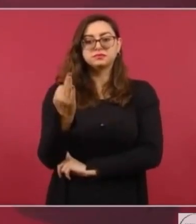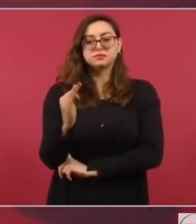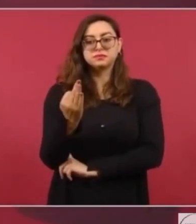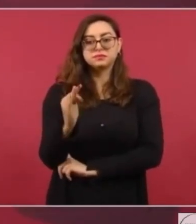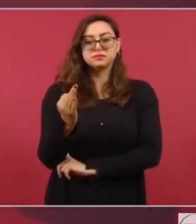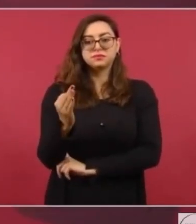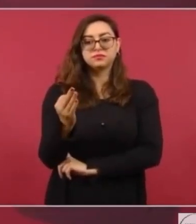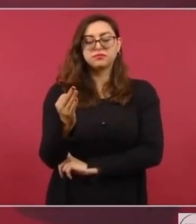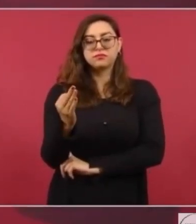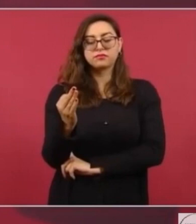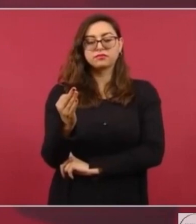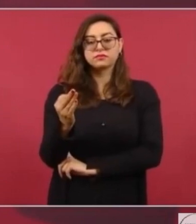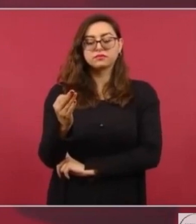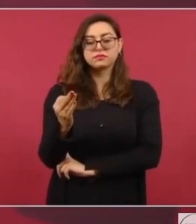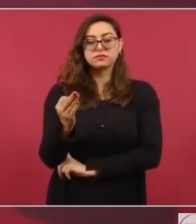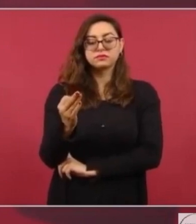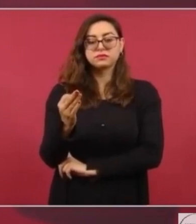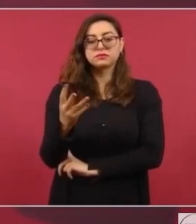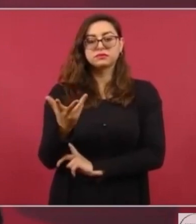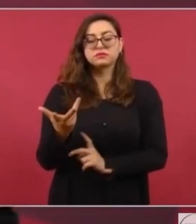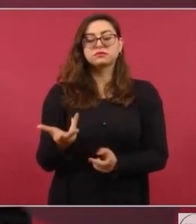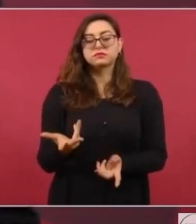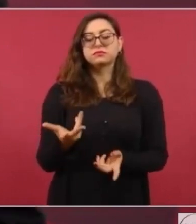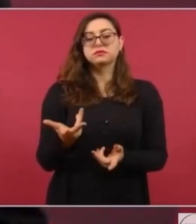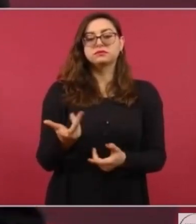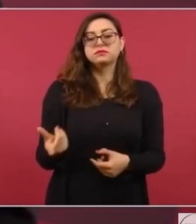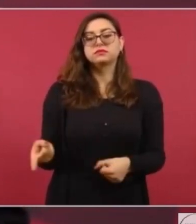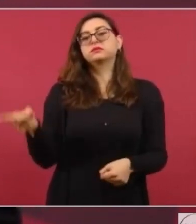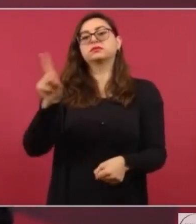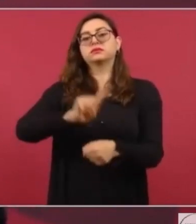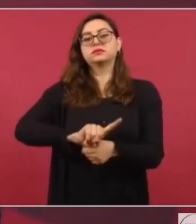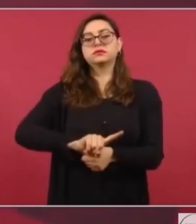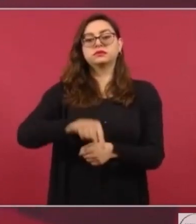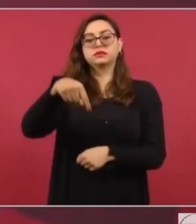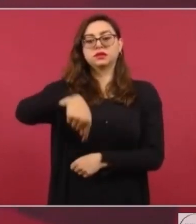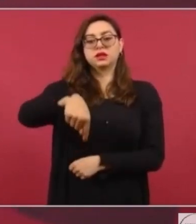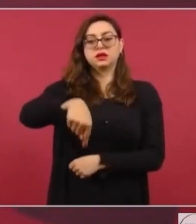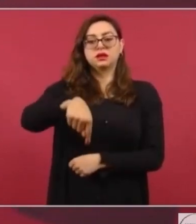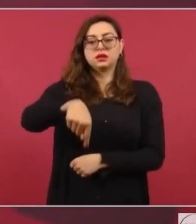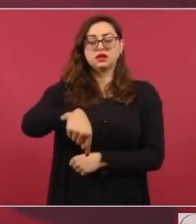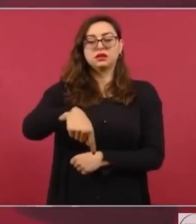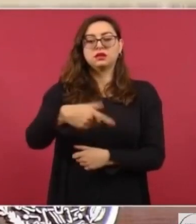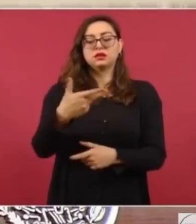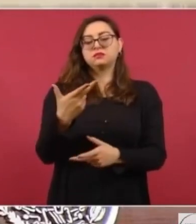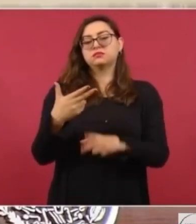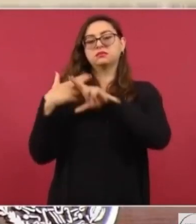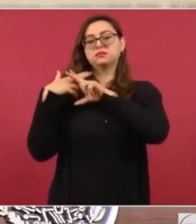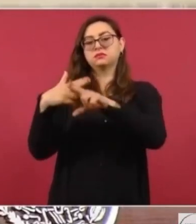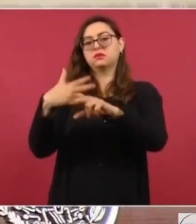llevar a cabo un acto aquí en el memorial,